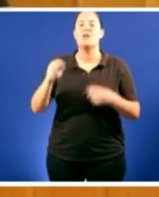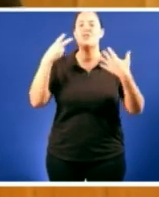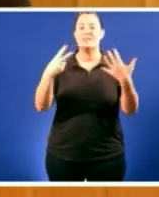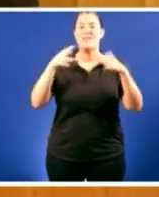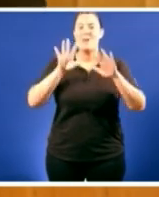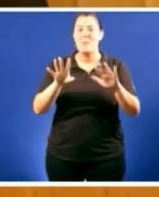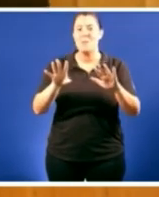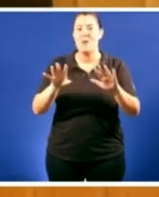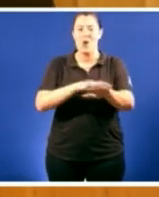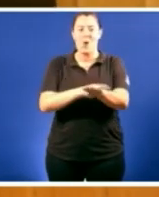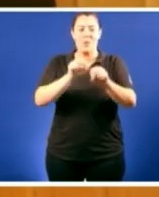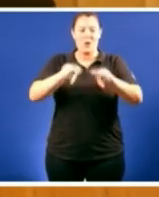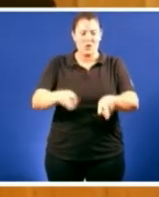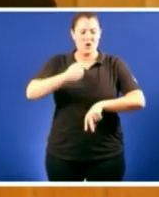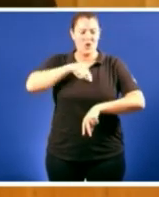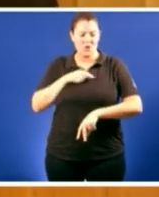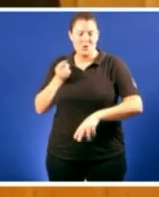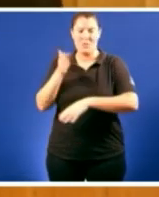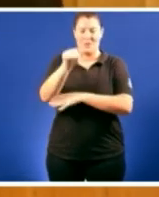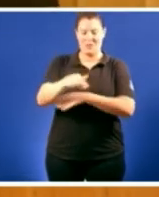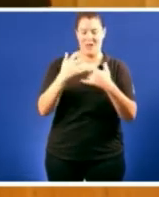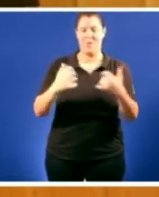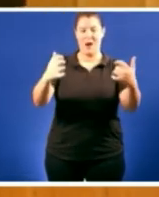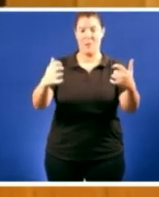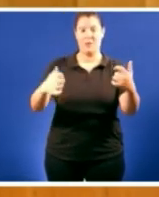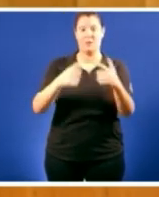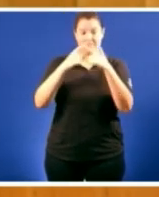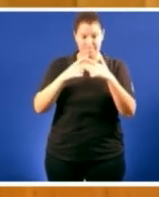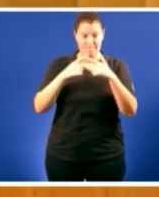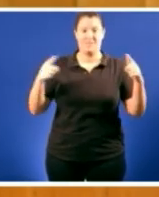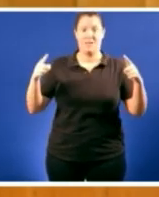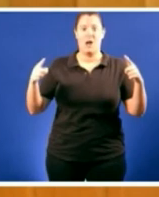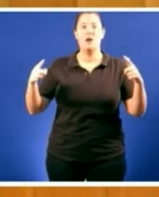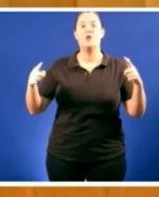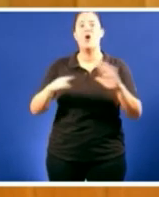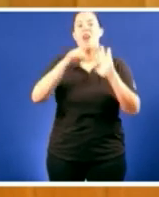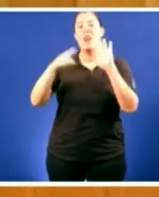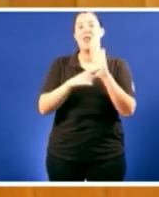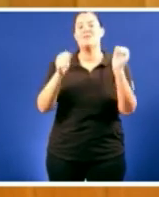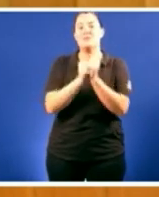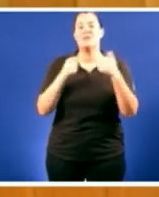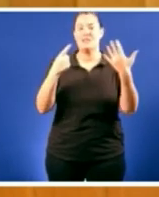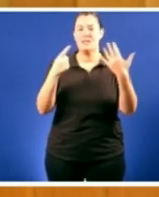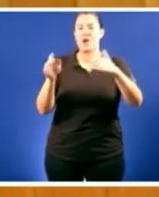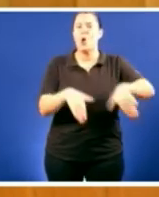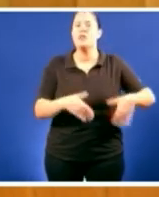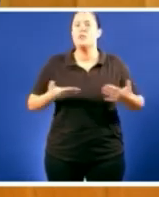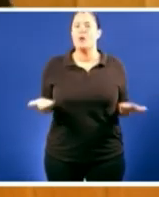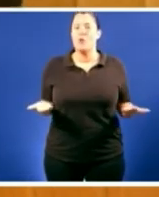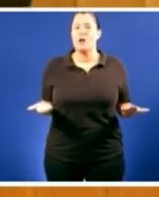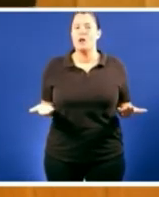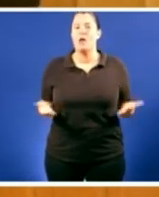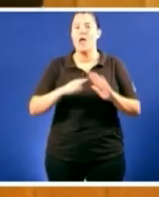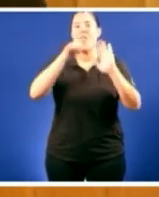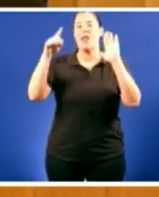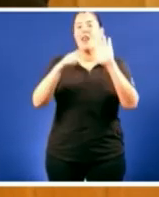trouxemos a esta cámara nesta legislatura 26 leis a última a lei de transferencia